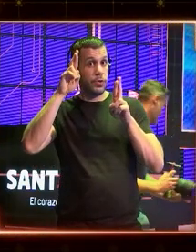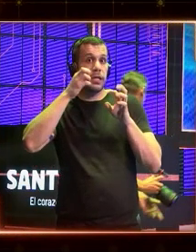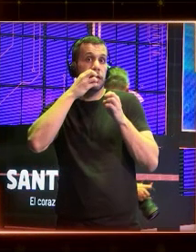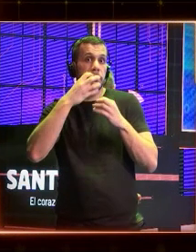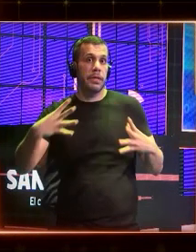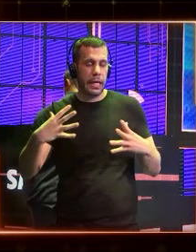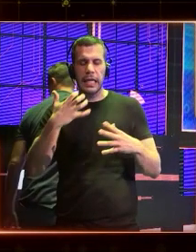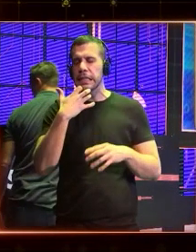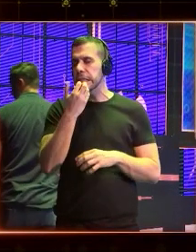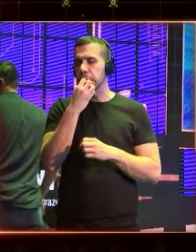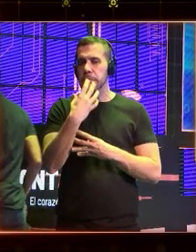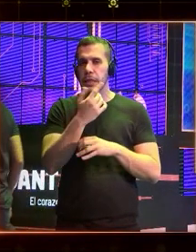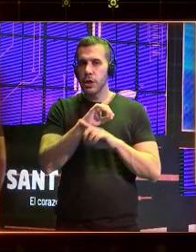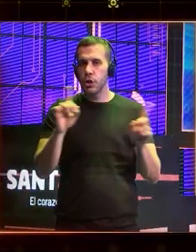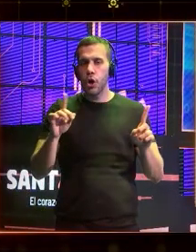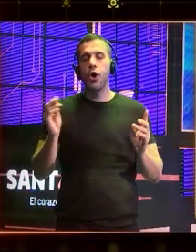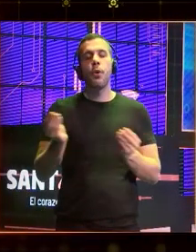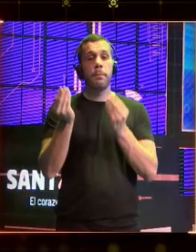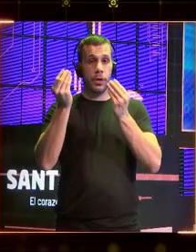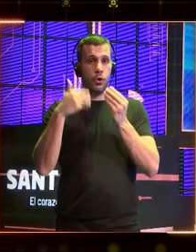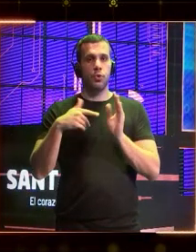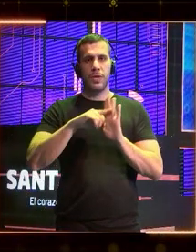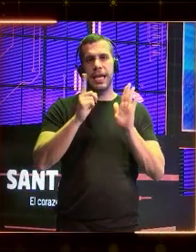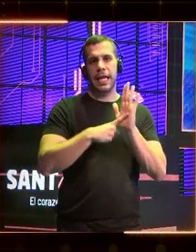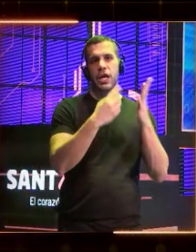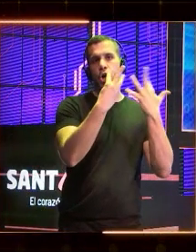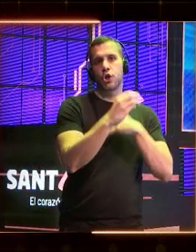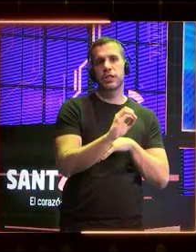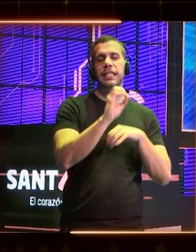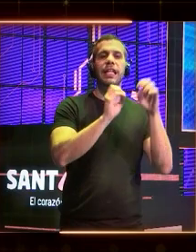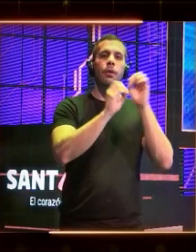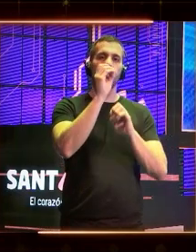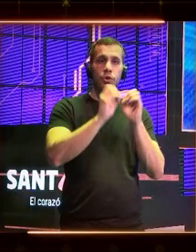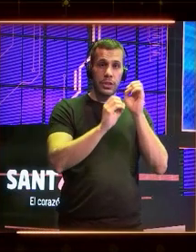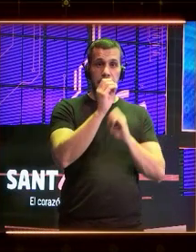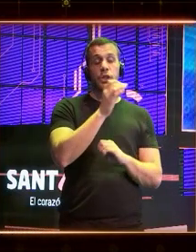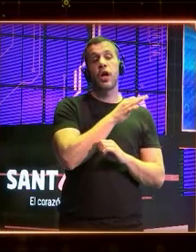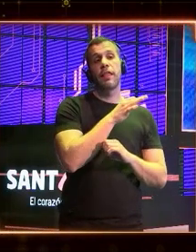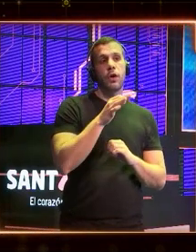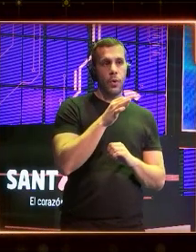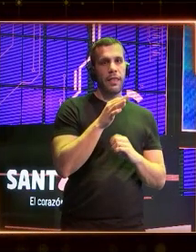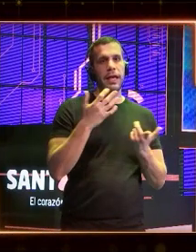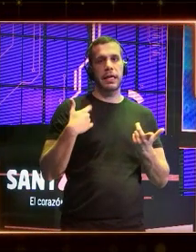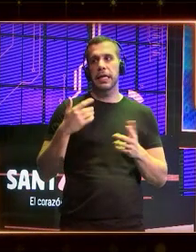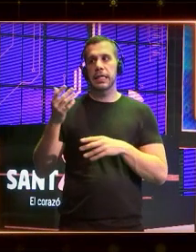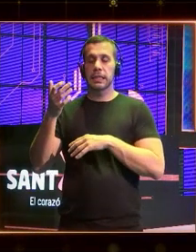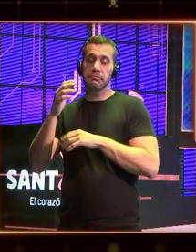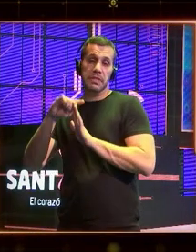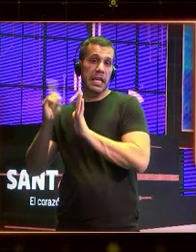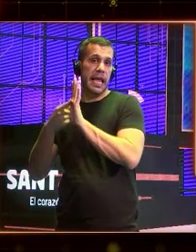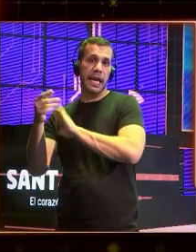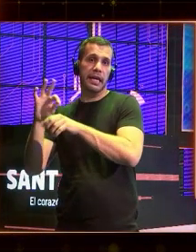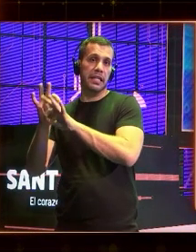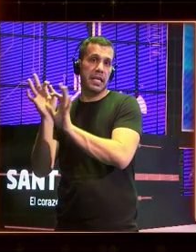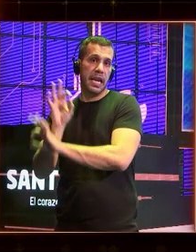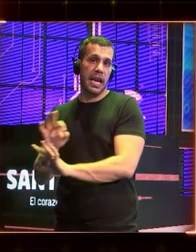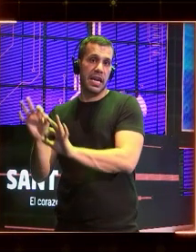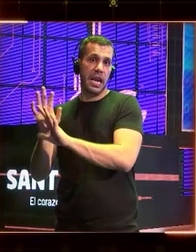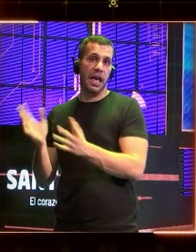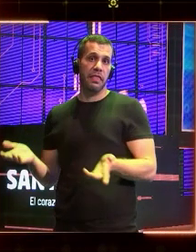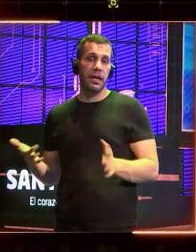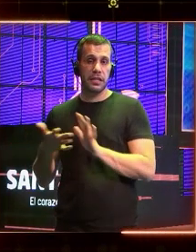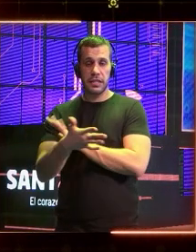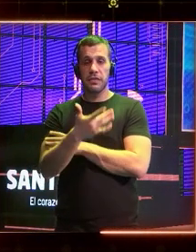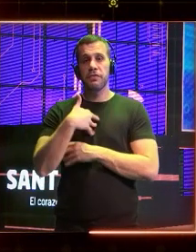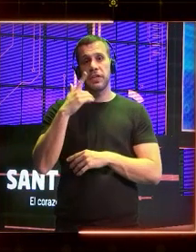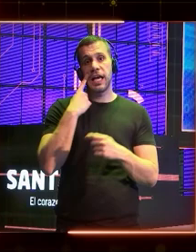bien mejor una ley 80% correcta que ninguna ley porque ninguna ley perpetúa el status quo y el status quo es que no tenemos ningún control